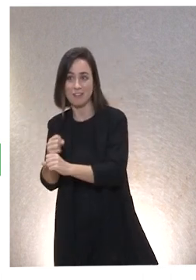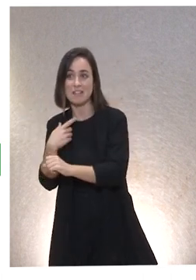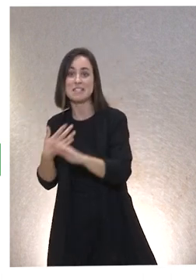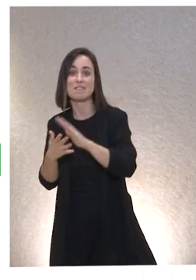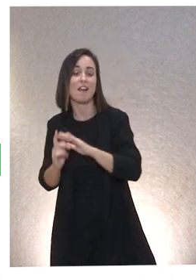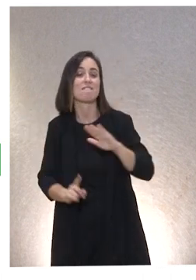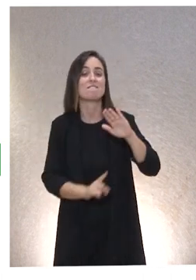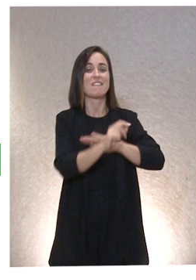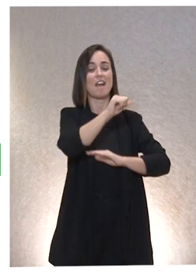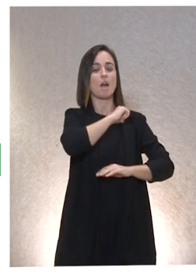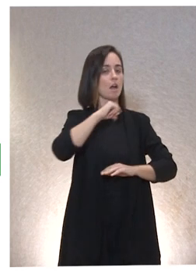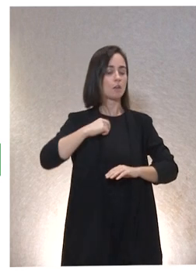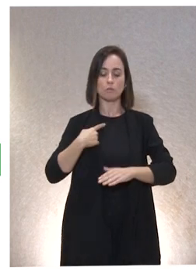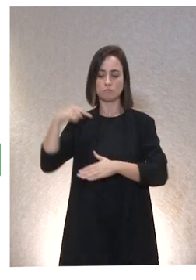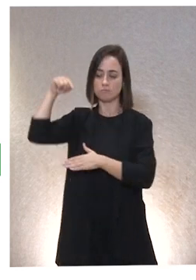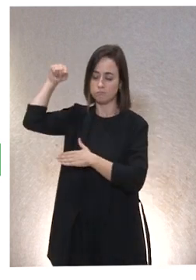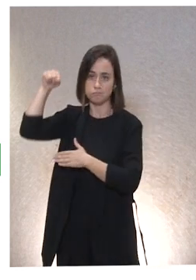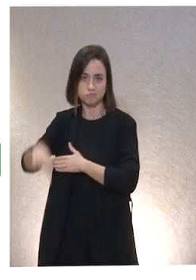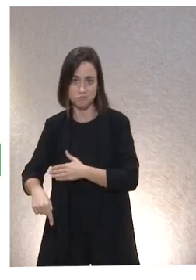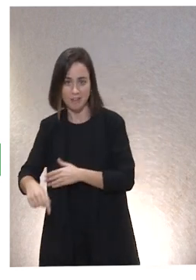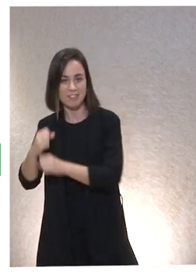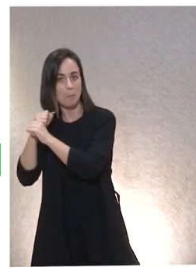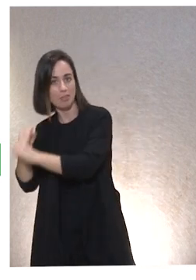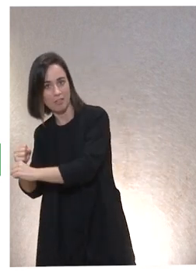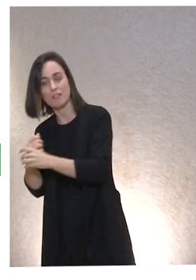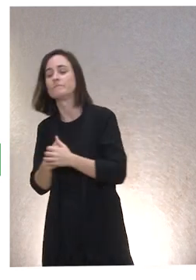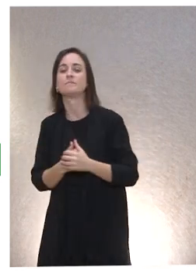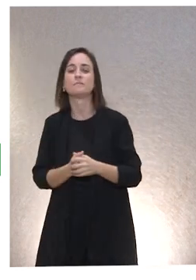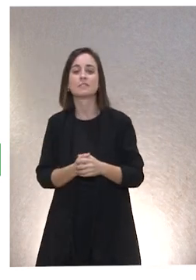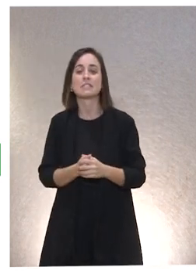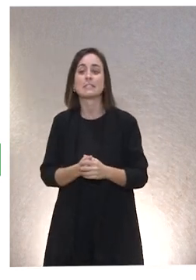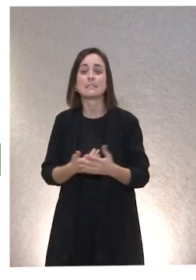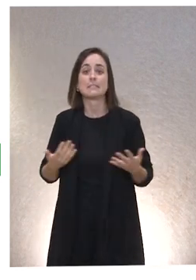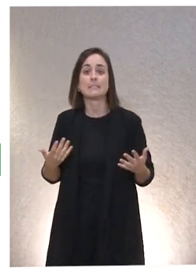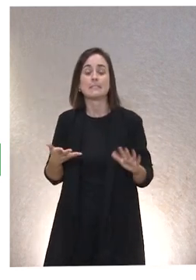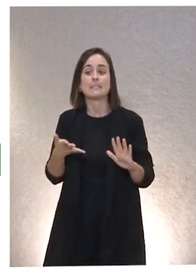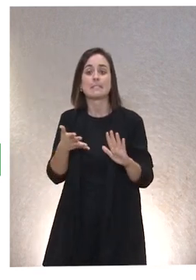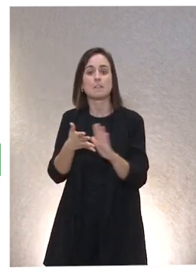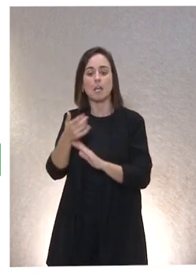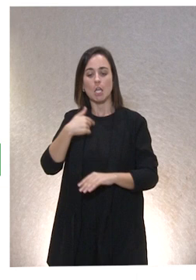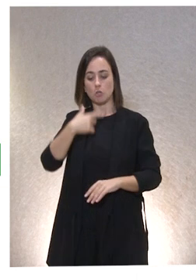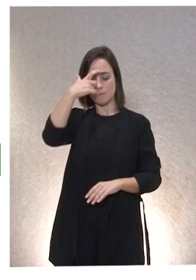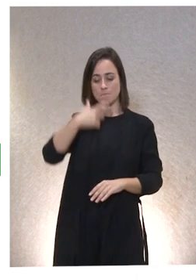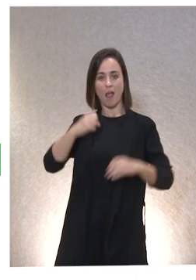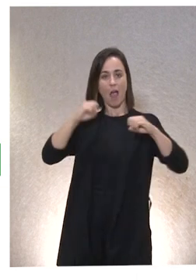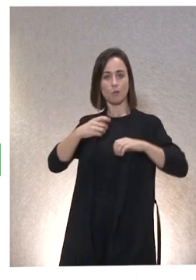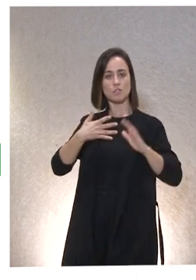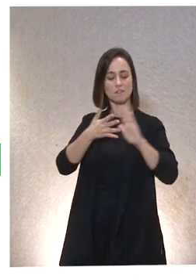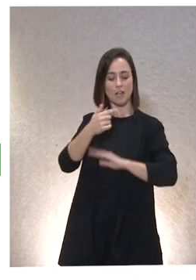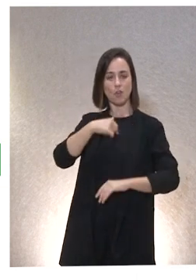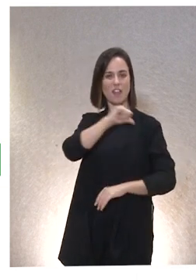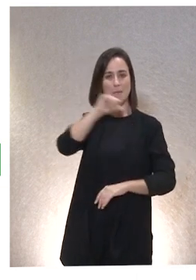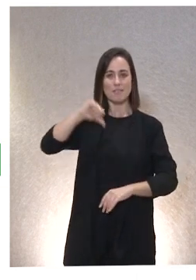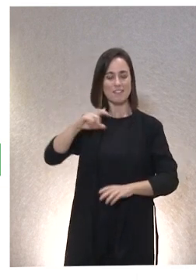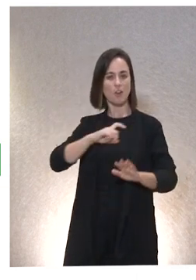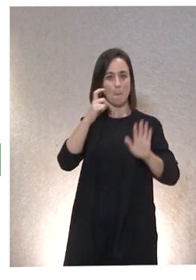dependencias. Pero, eso es vital. Resulta que el independiente se olvida, primero, de que hemos sido niños, que hemos tenido